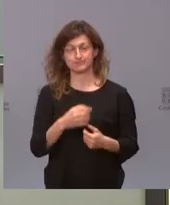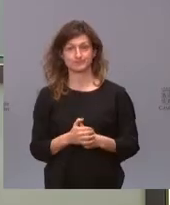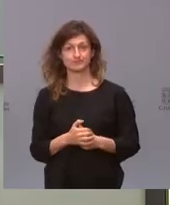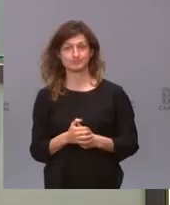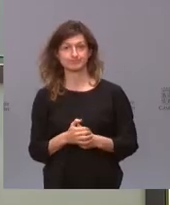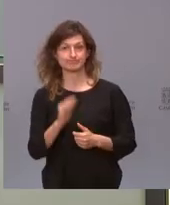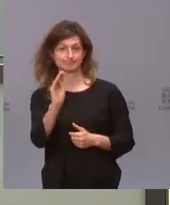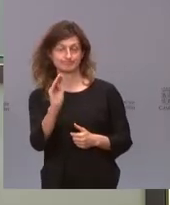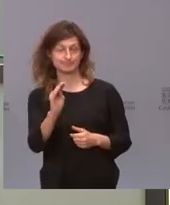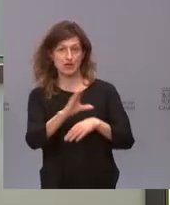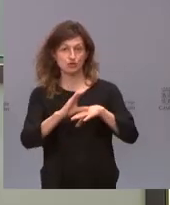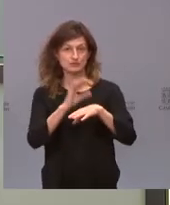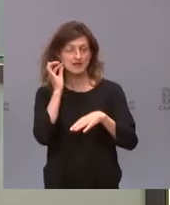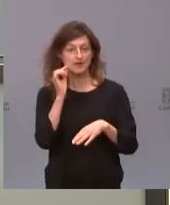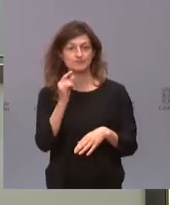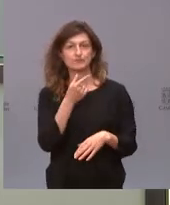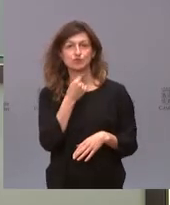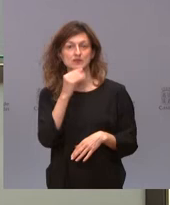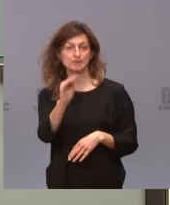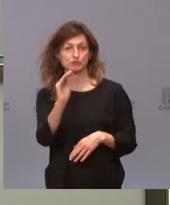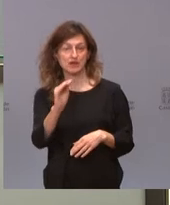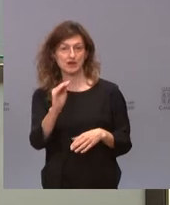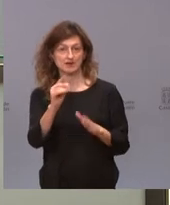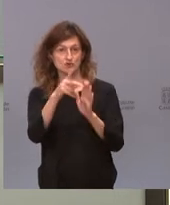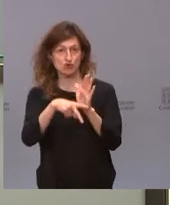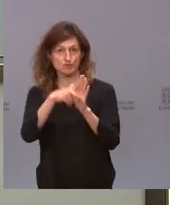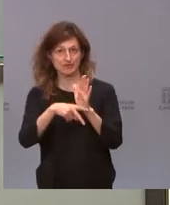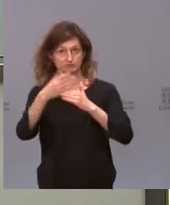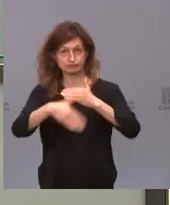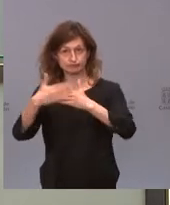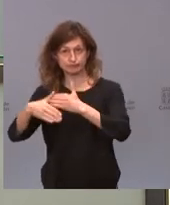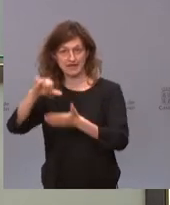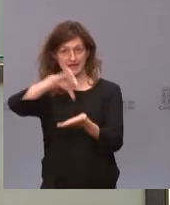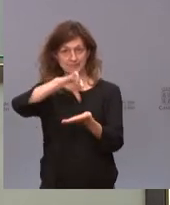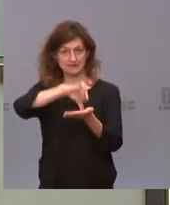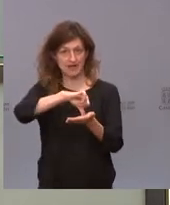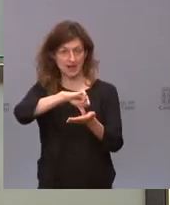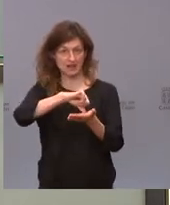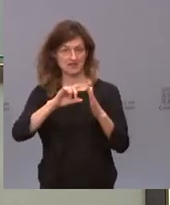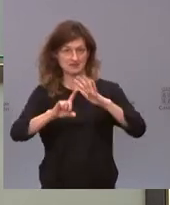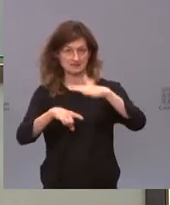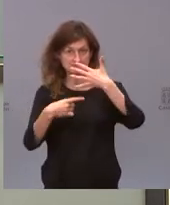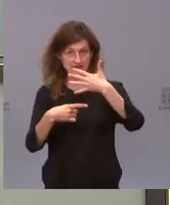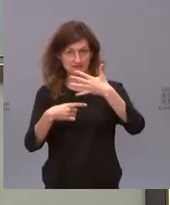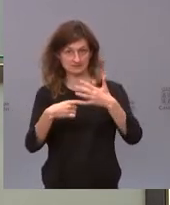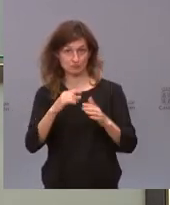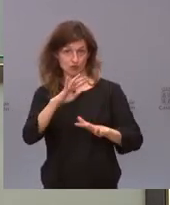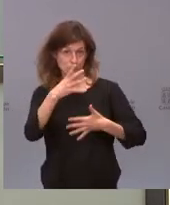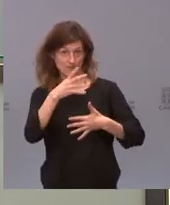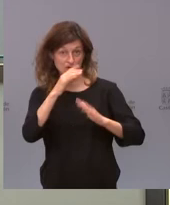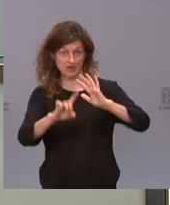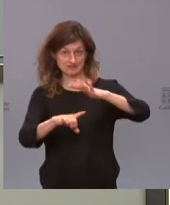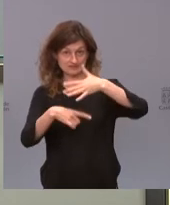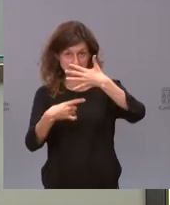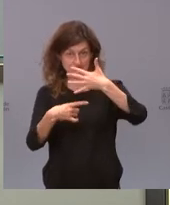a me gustaría preguntarle por estas medidas restrictivas en las capitales de provincia. Son seis de las nueve las que ahora mismo tienen